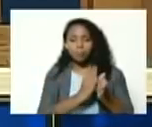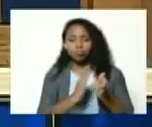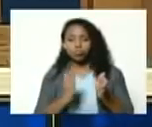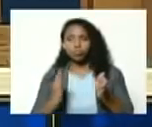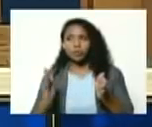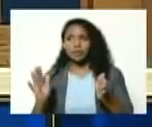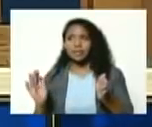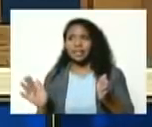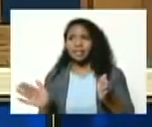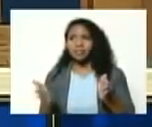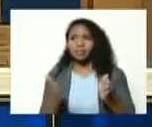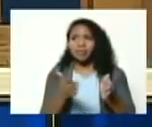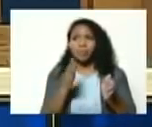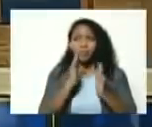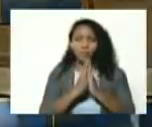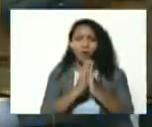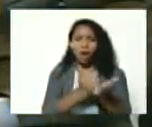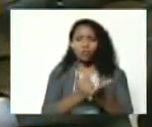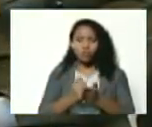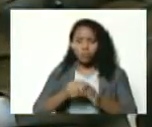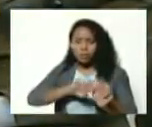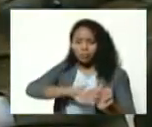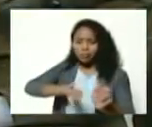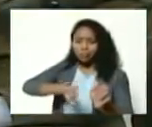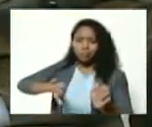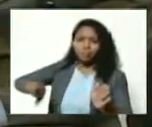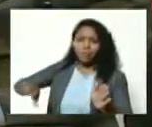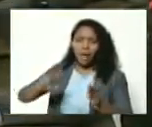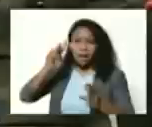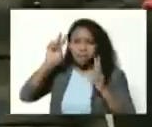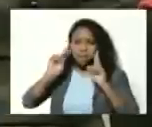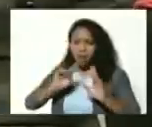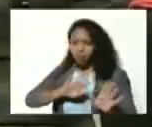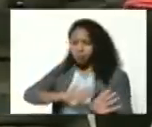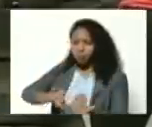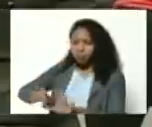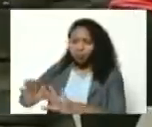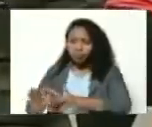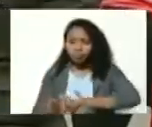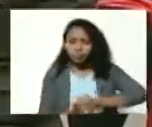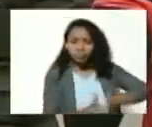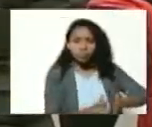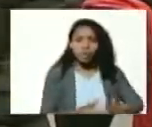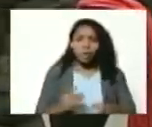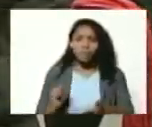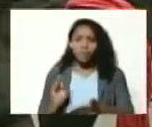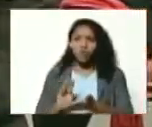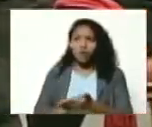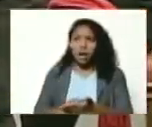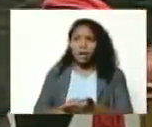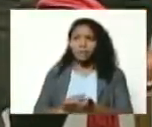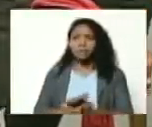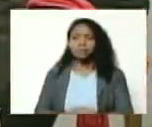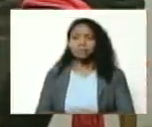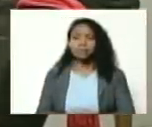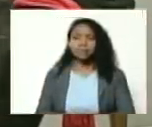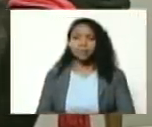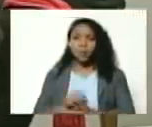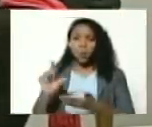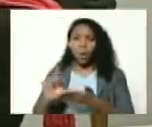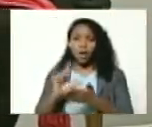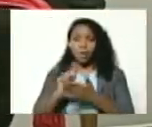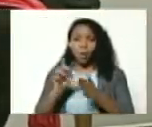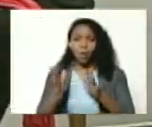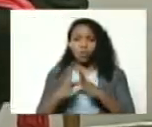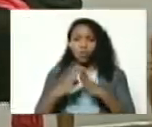quitan esto de por aquí y me ayudan vamos a limpiar vamos a colocar los libros